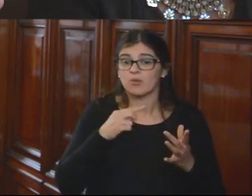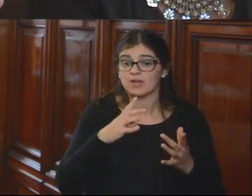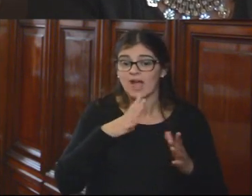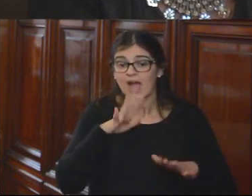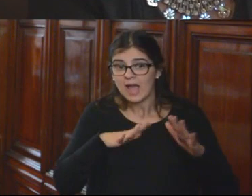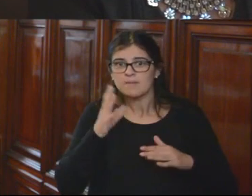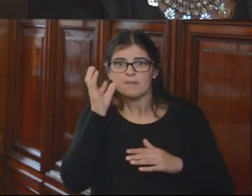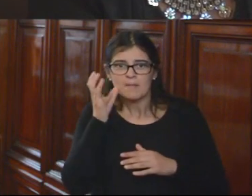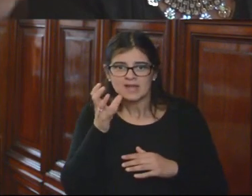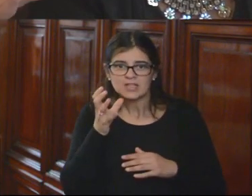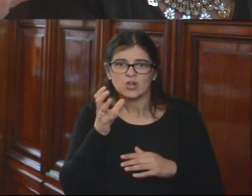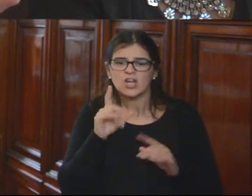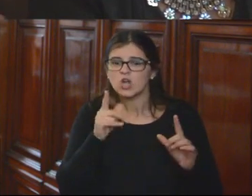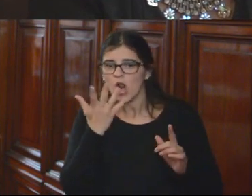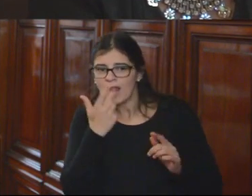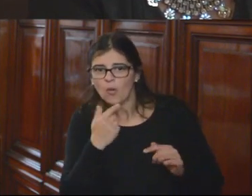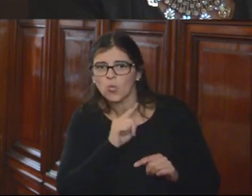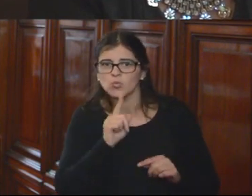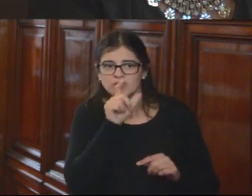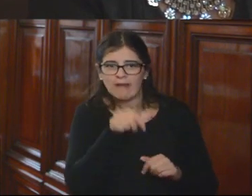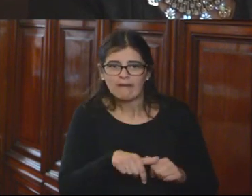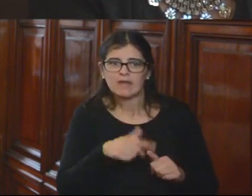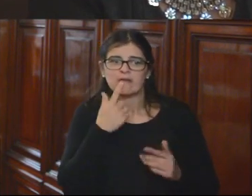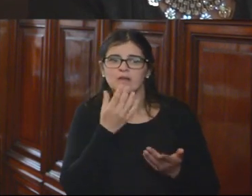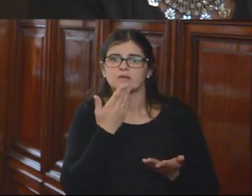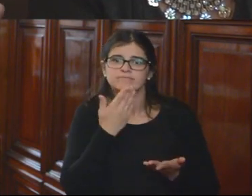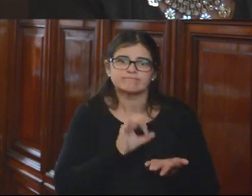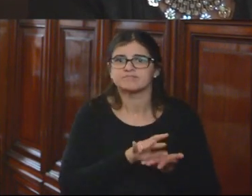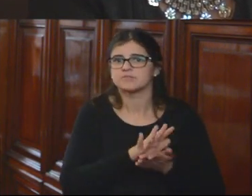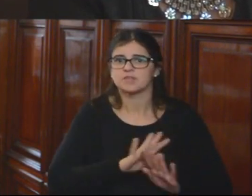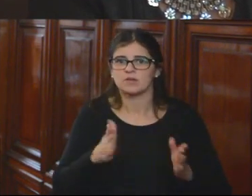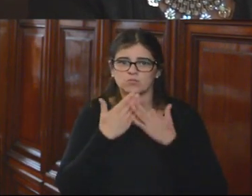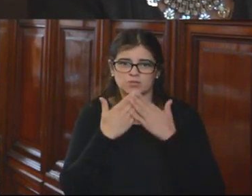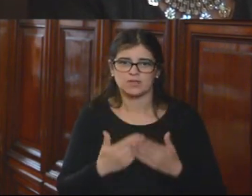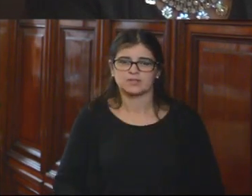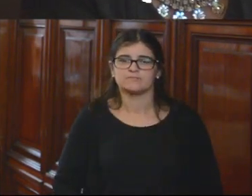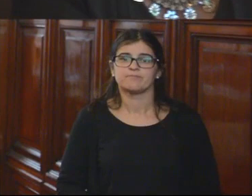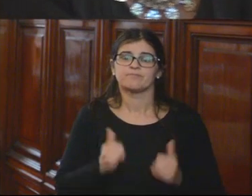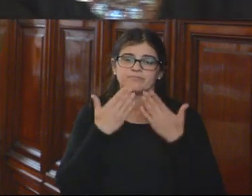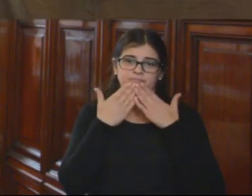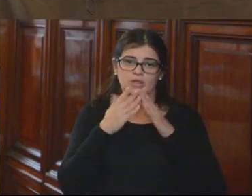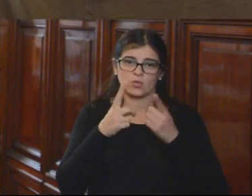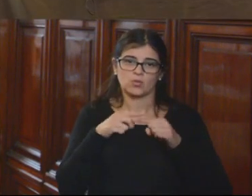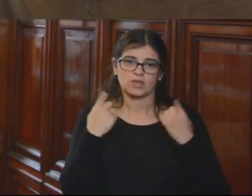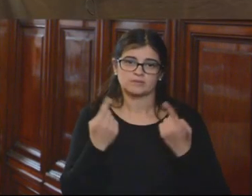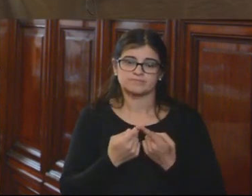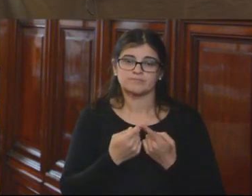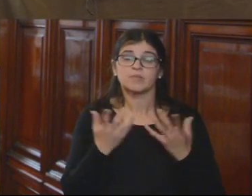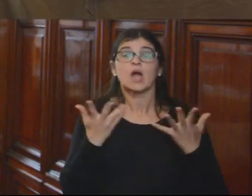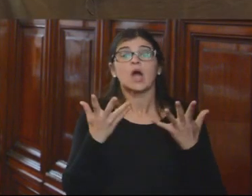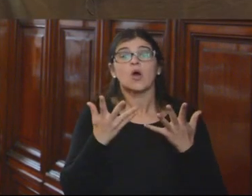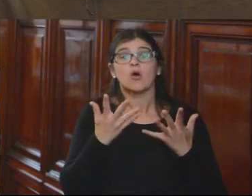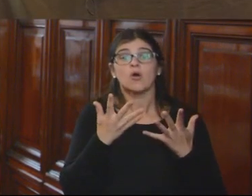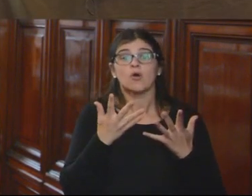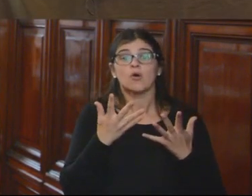el riesgo de que a alguien no le guste y te agradezca tu servicio al día siguiente. Muchísimas gracias. Gracias a ustedes nuevamente. Tiene la palabra